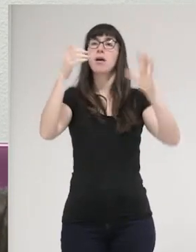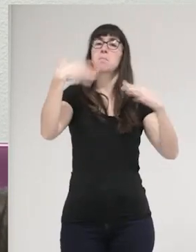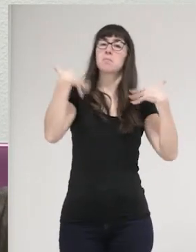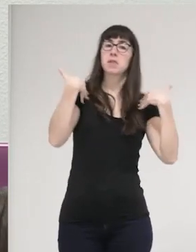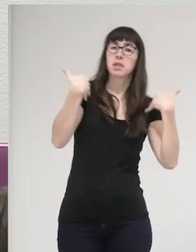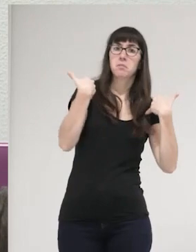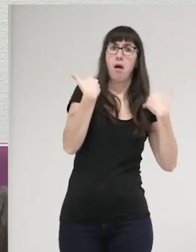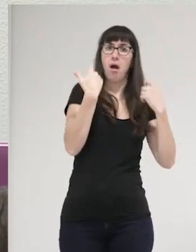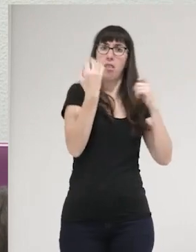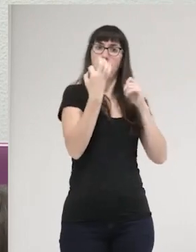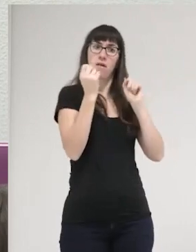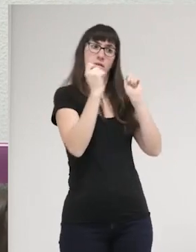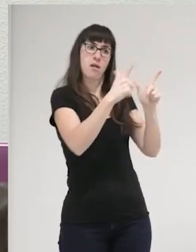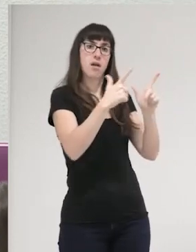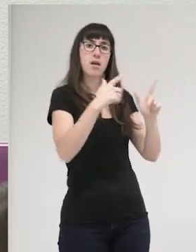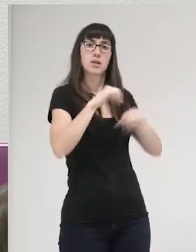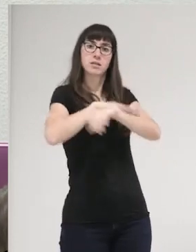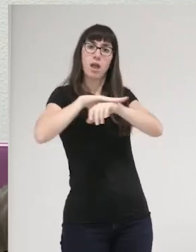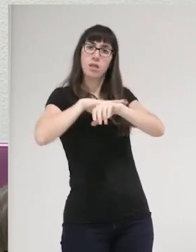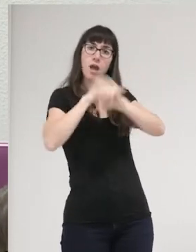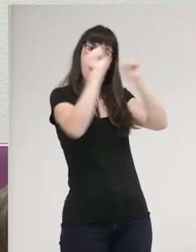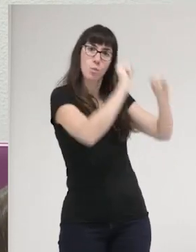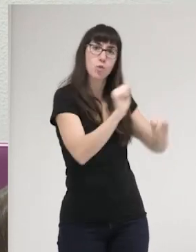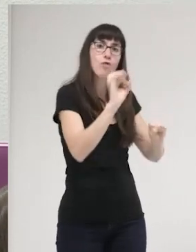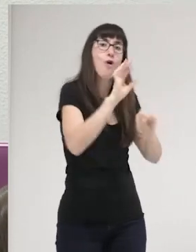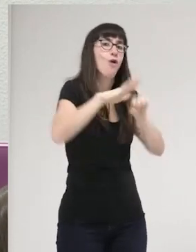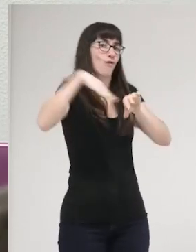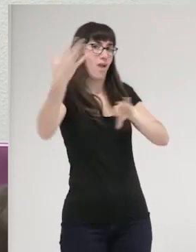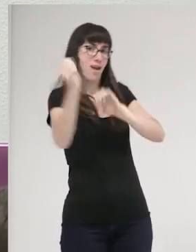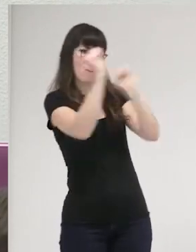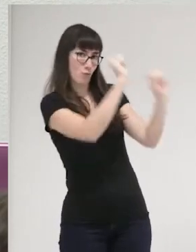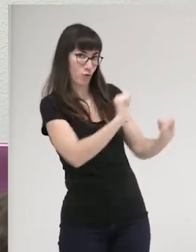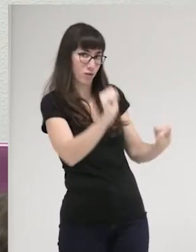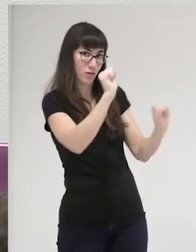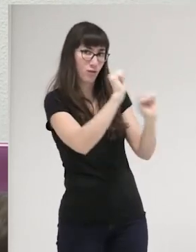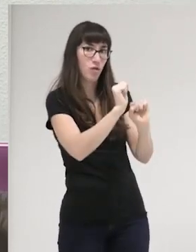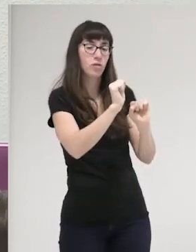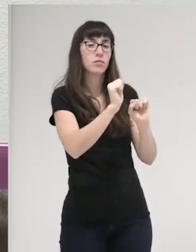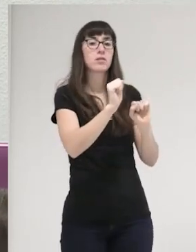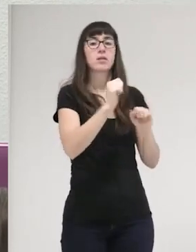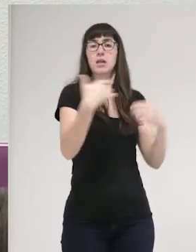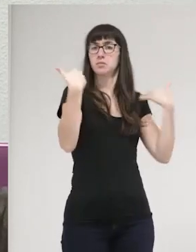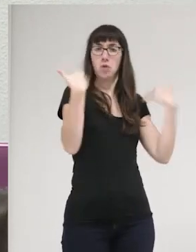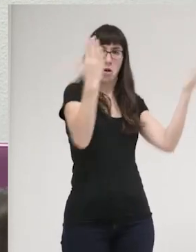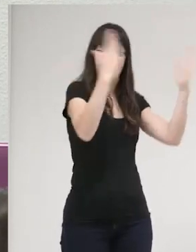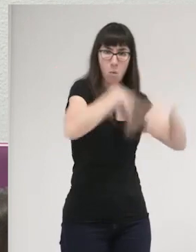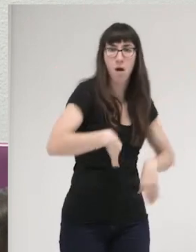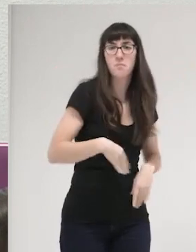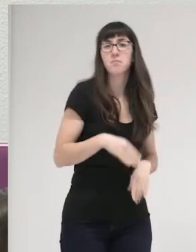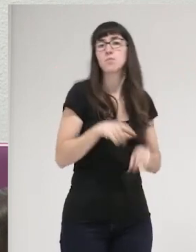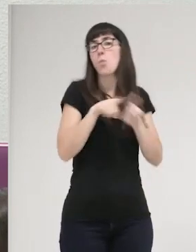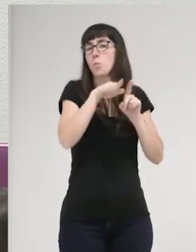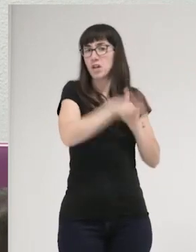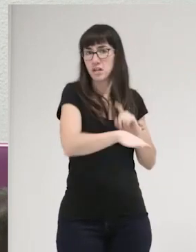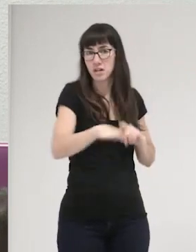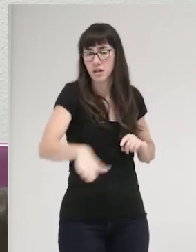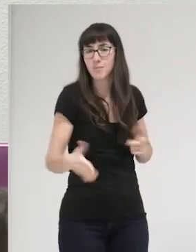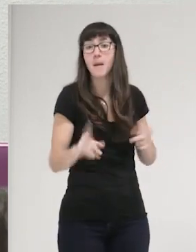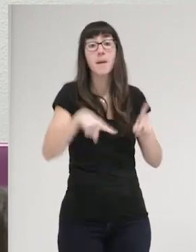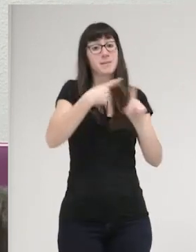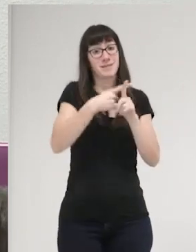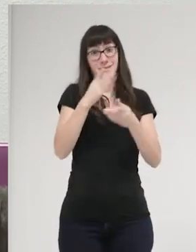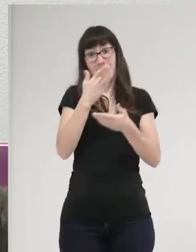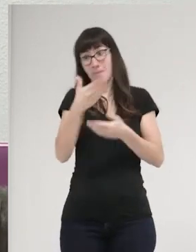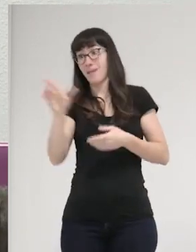protección estatal o protección externa, por una parte, es irresponsable, es infantil, es tal. Y, por otra parte, el